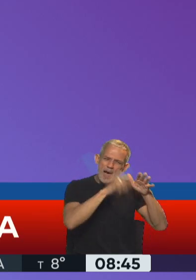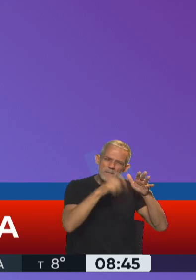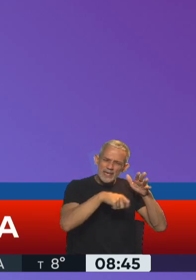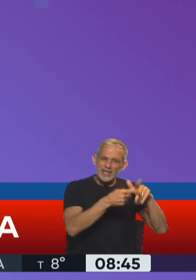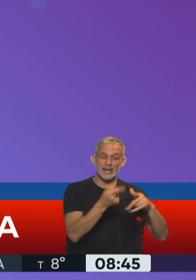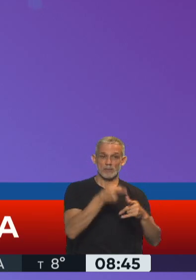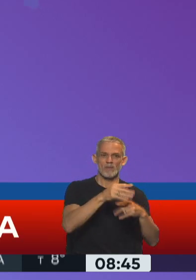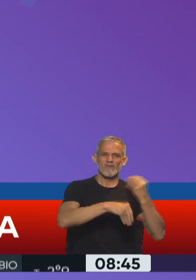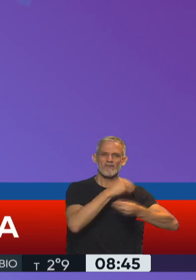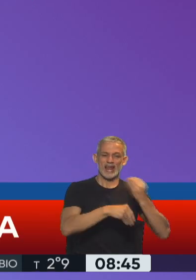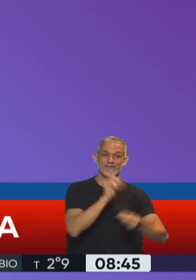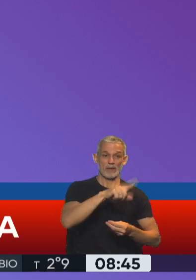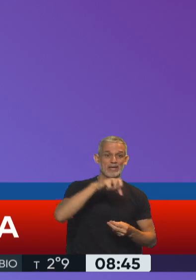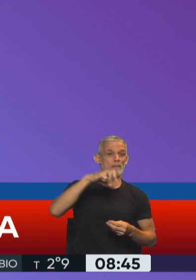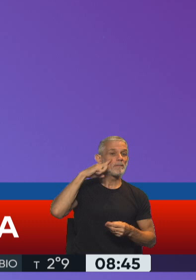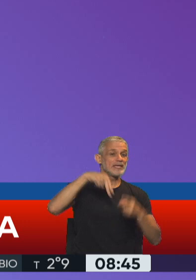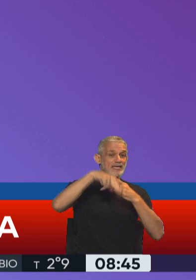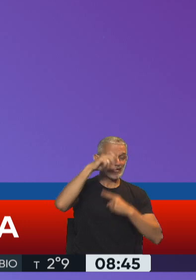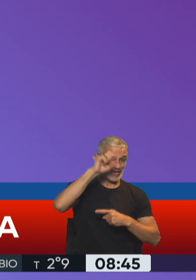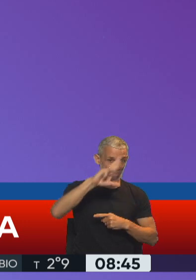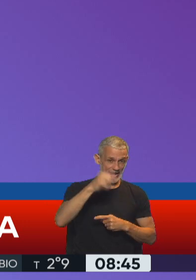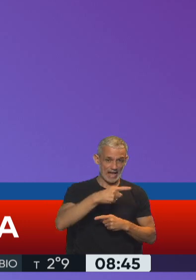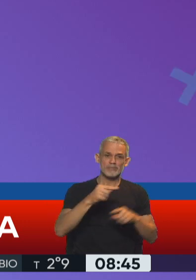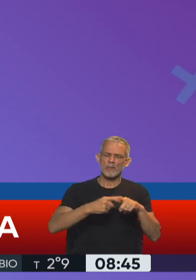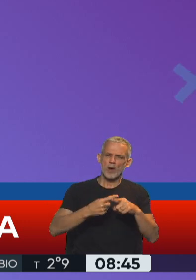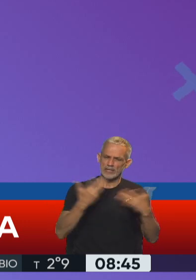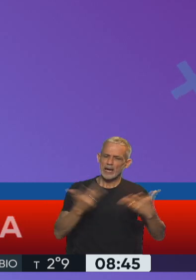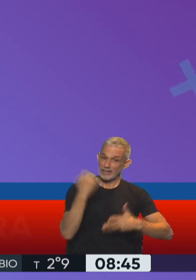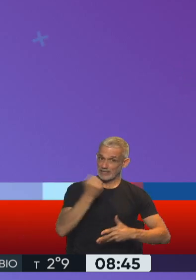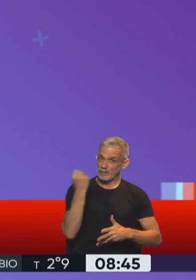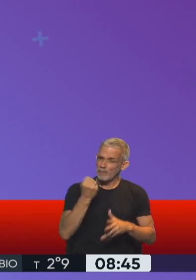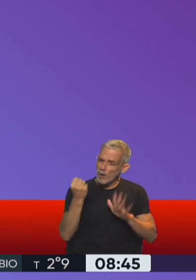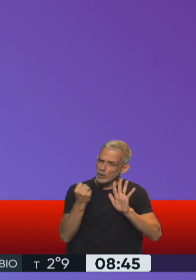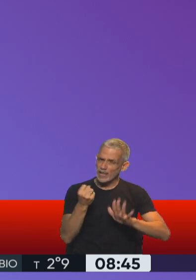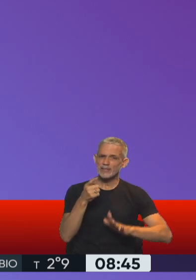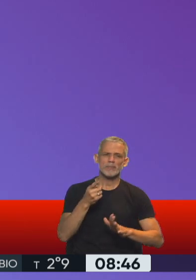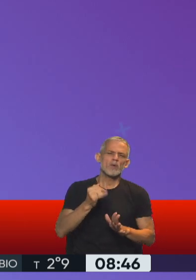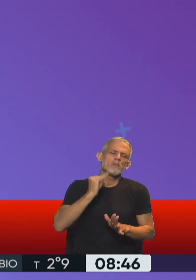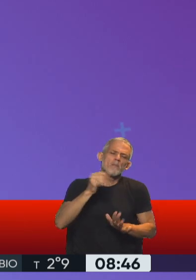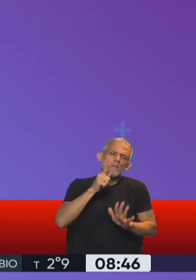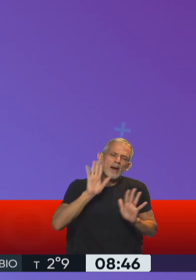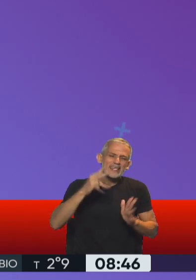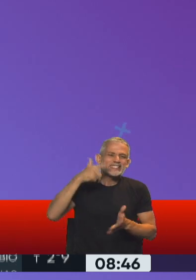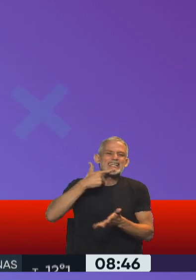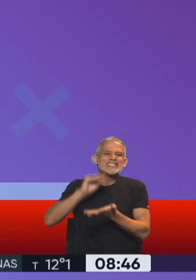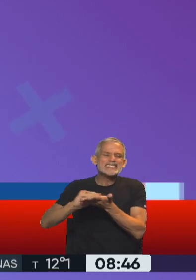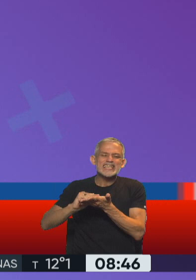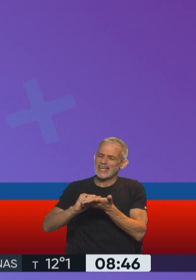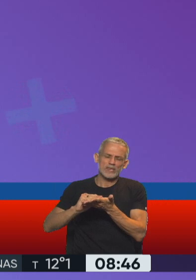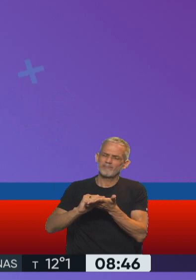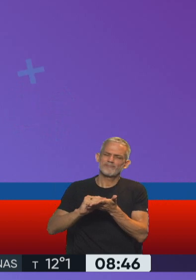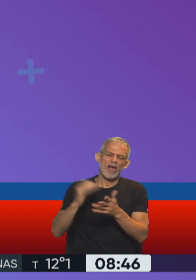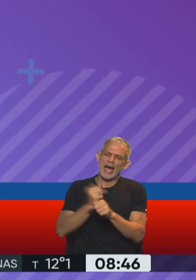parte de la familia Piñera. Políticamente es un dato importante, aunque anticipan que el Senado no